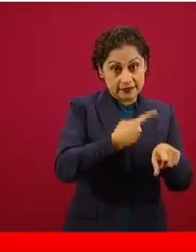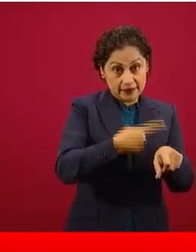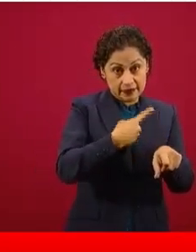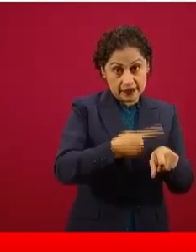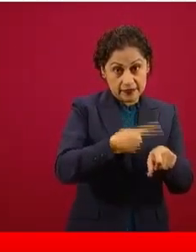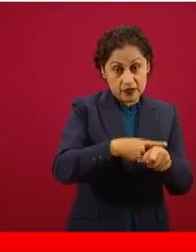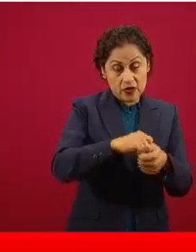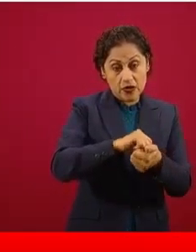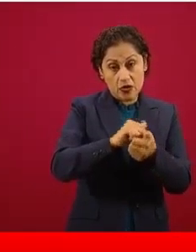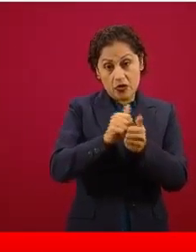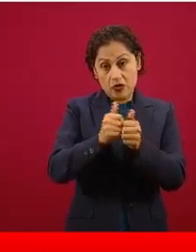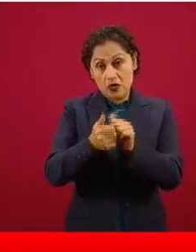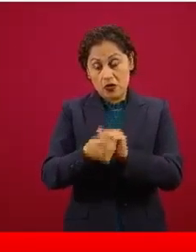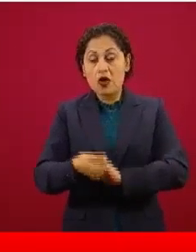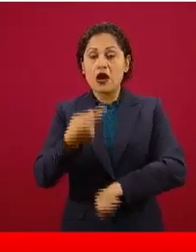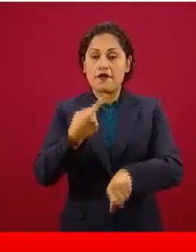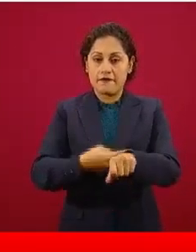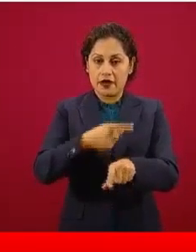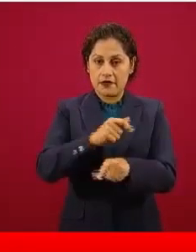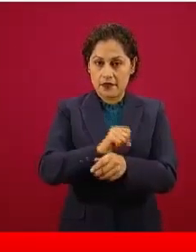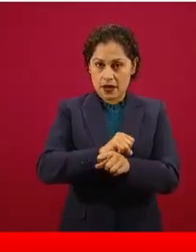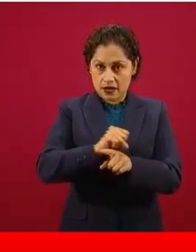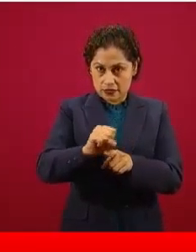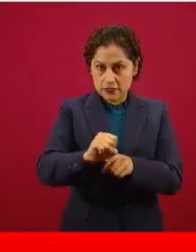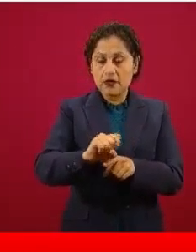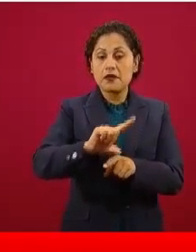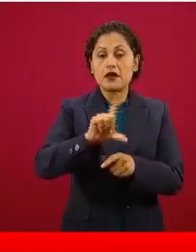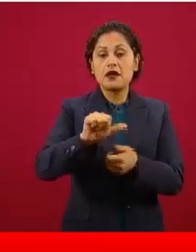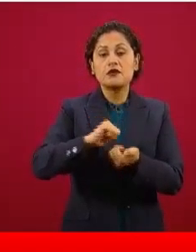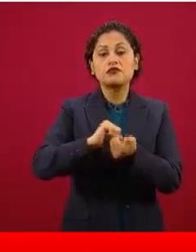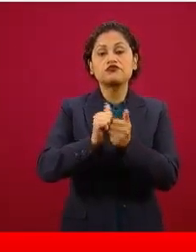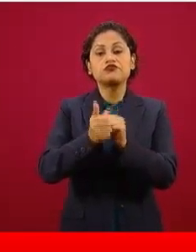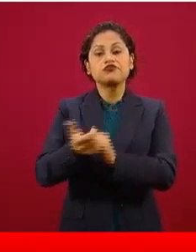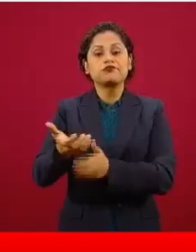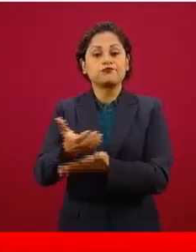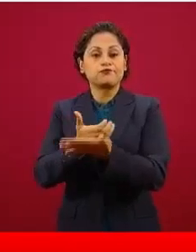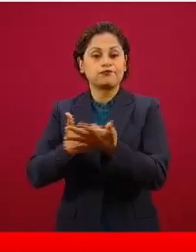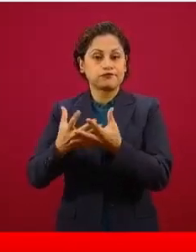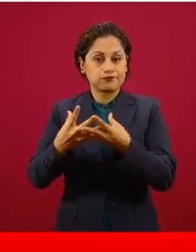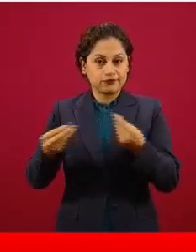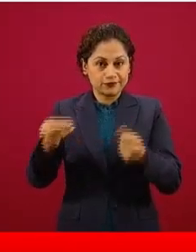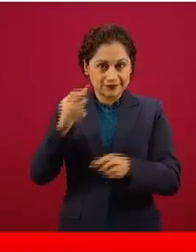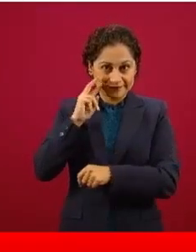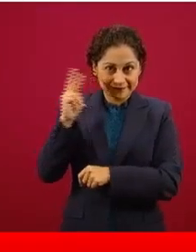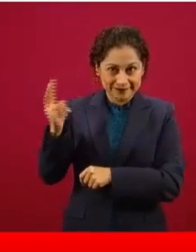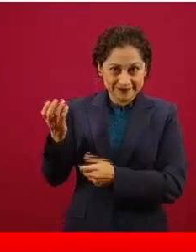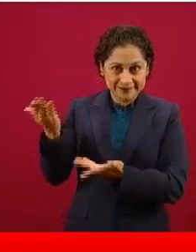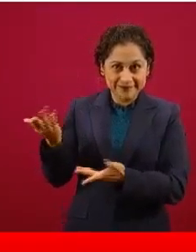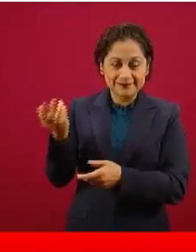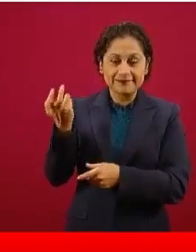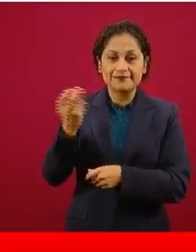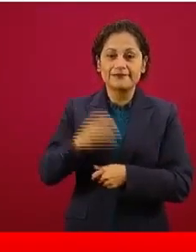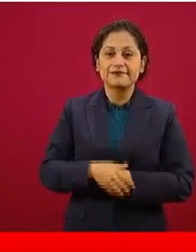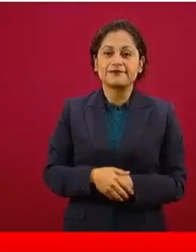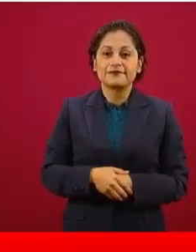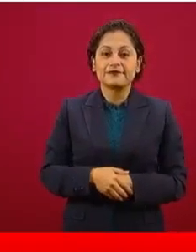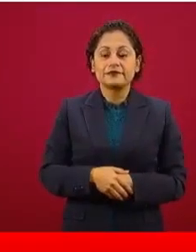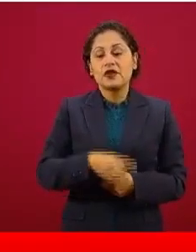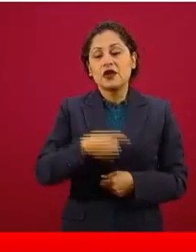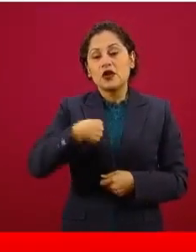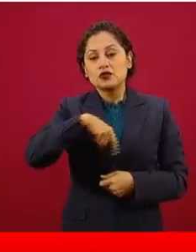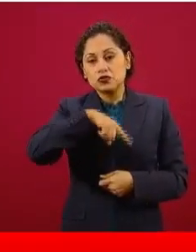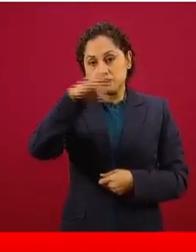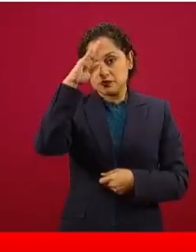leve, se recuperan y las personas recuperadas, si asumimos que este virus va a causar inmunidad, al final nos van a ayudar